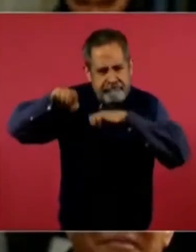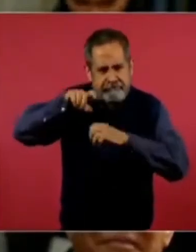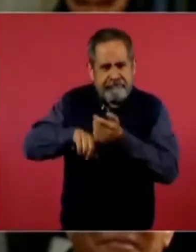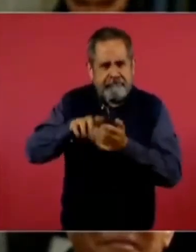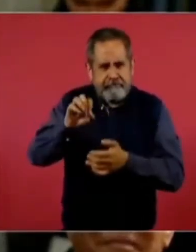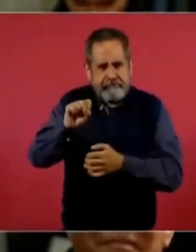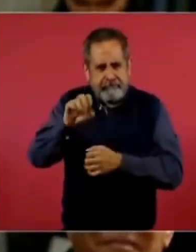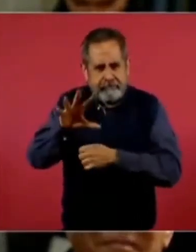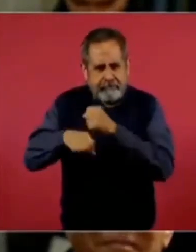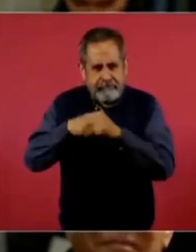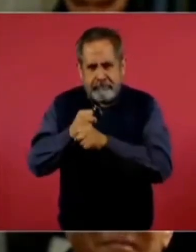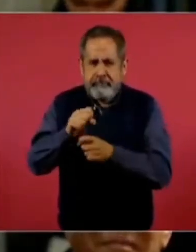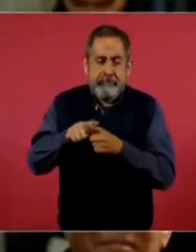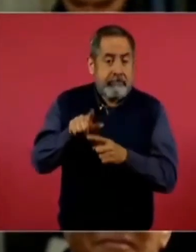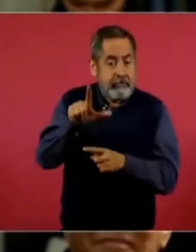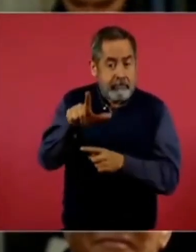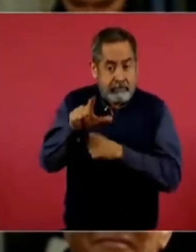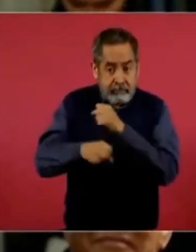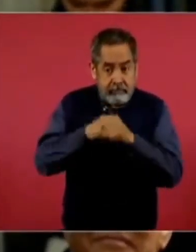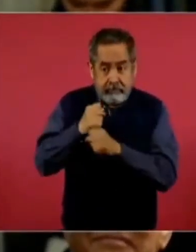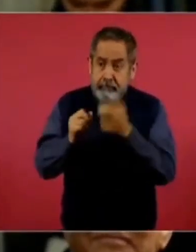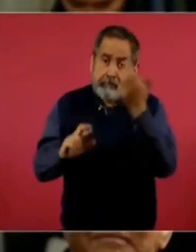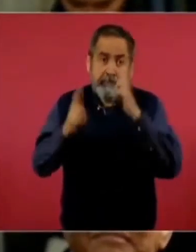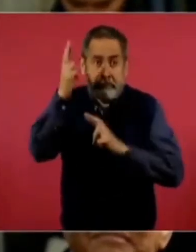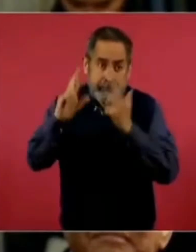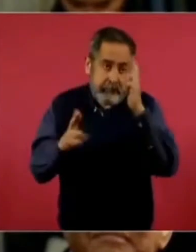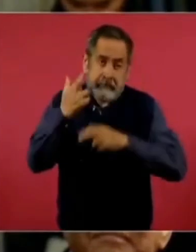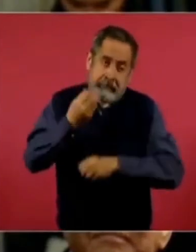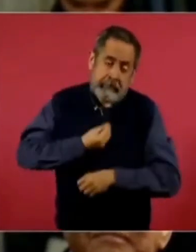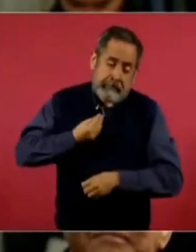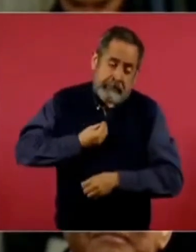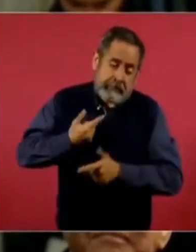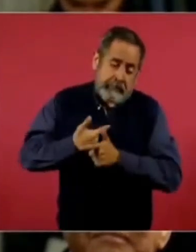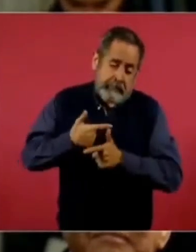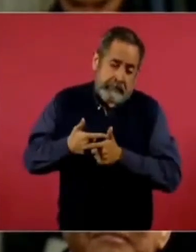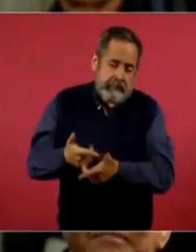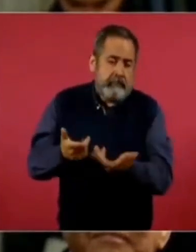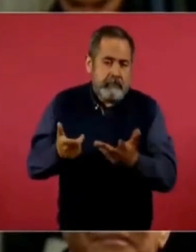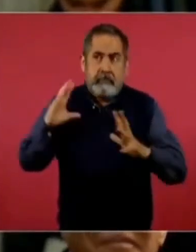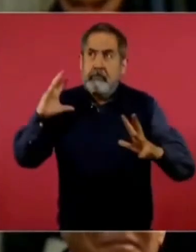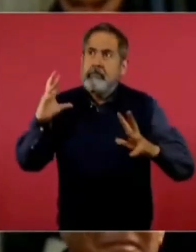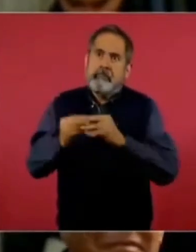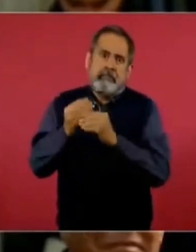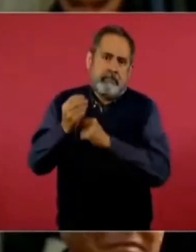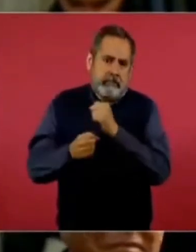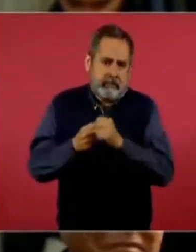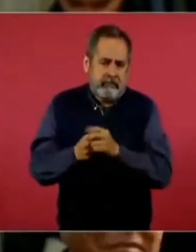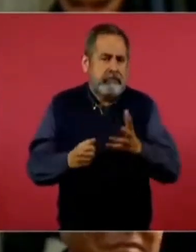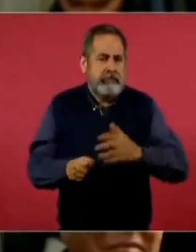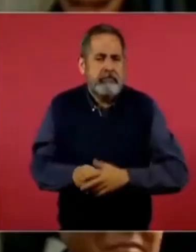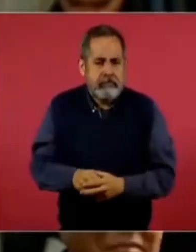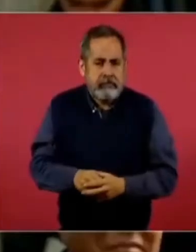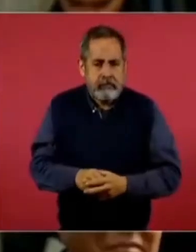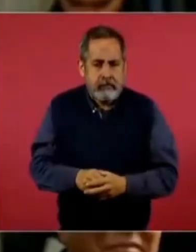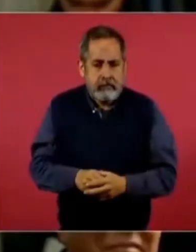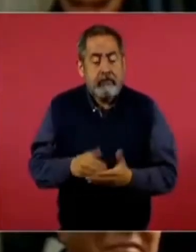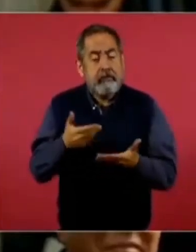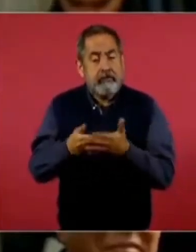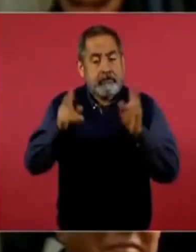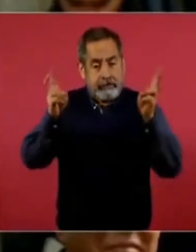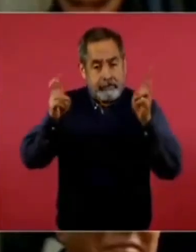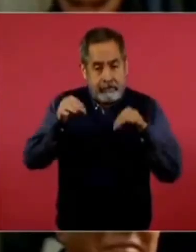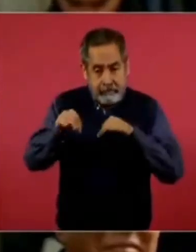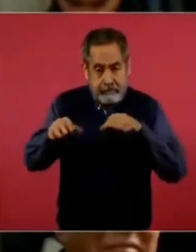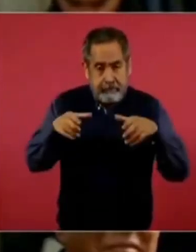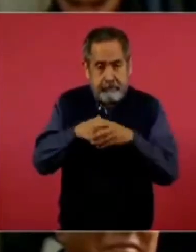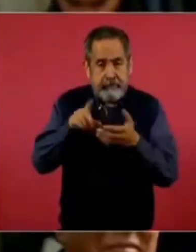60 años, tienen 17 años en un movimiento de huelga, entonces evidentemente los años han pasado. Y bueno, ya que estoy en el tema laboral,